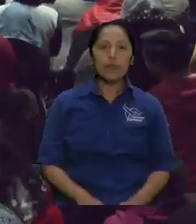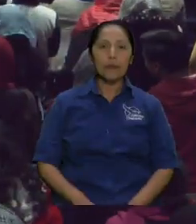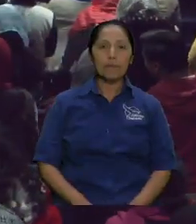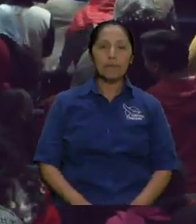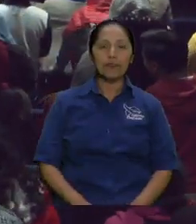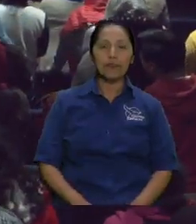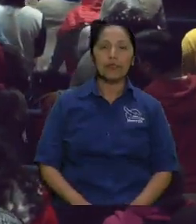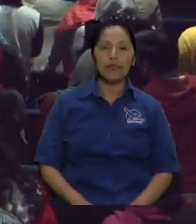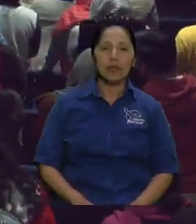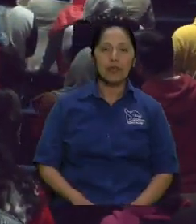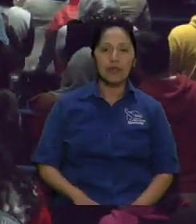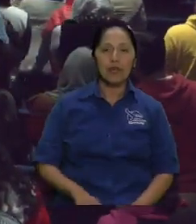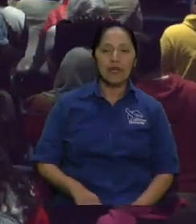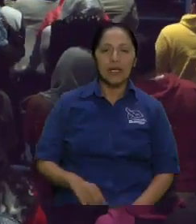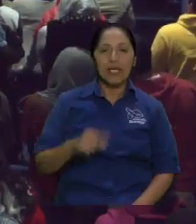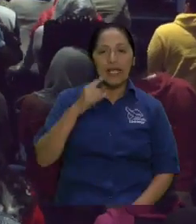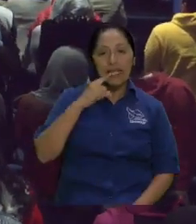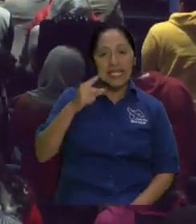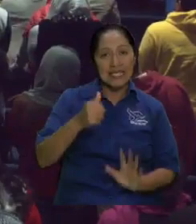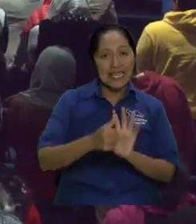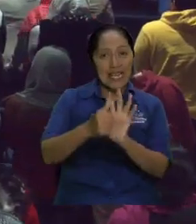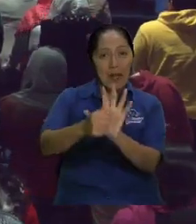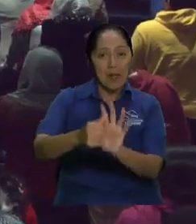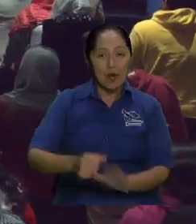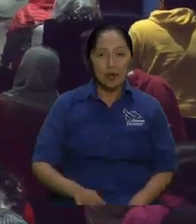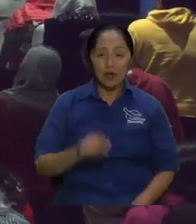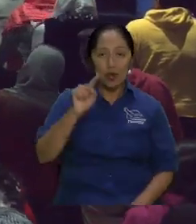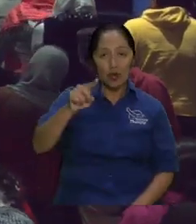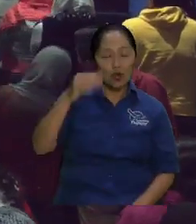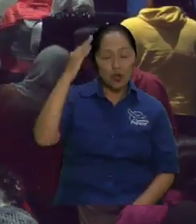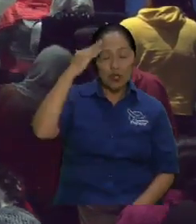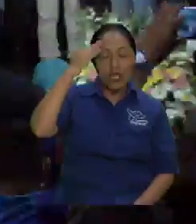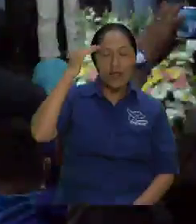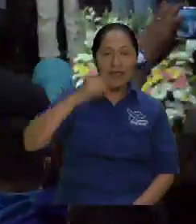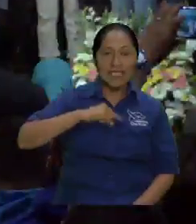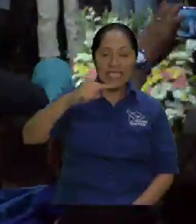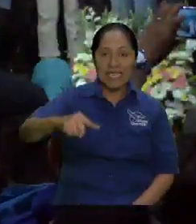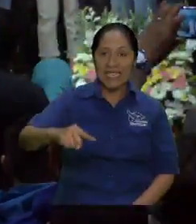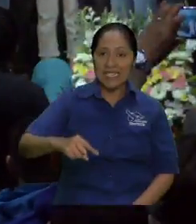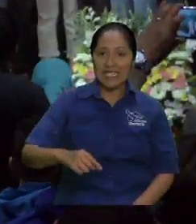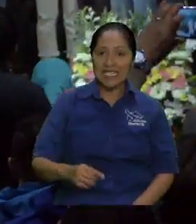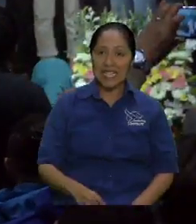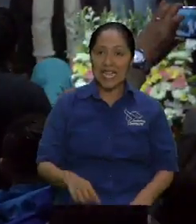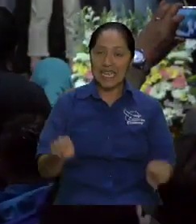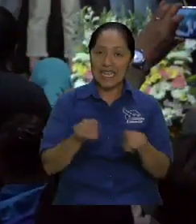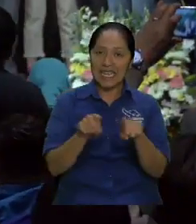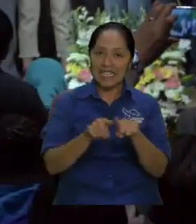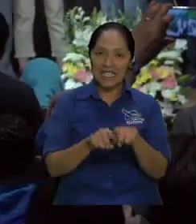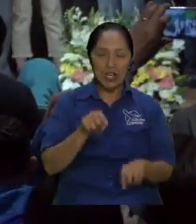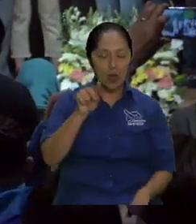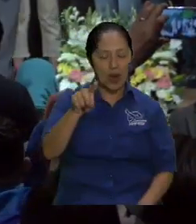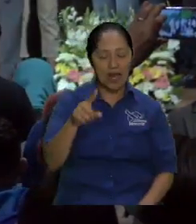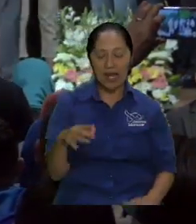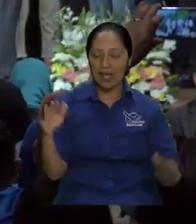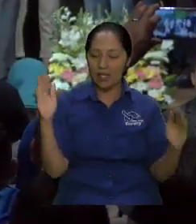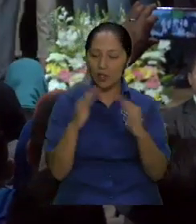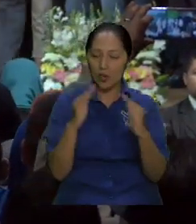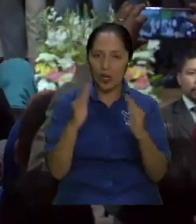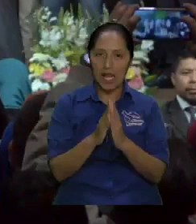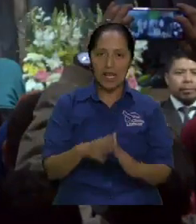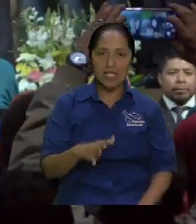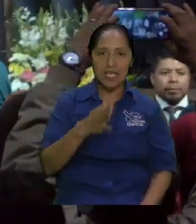verdad Dios te bendiga que Dios te guarde y te proteja mucho Dios te bendiga